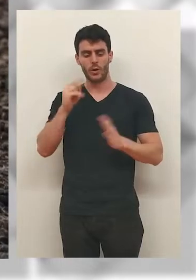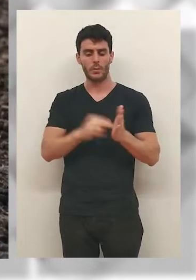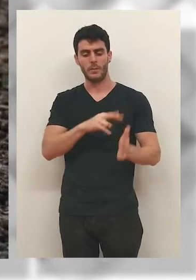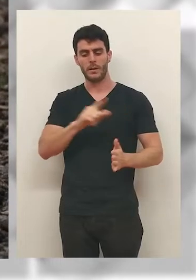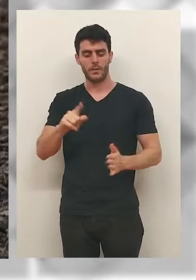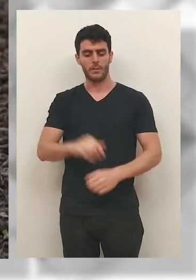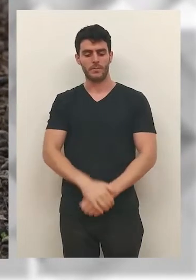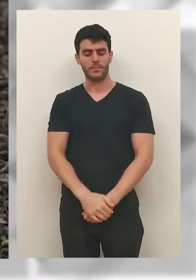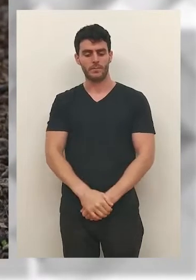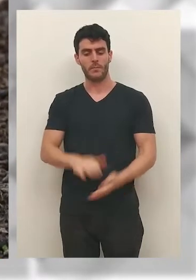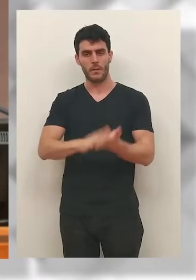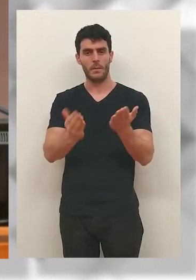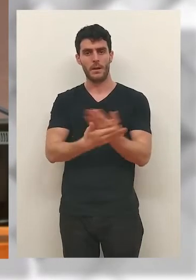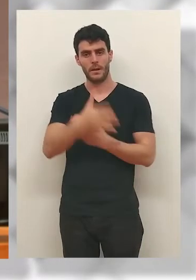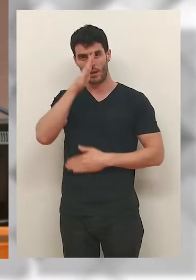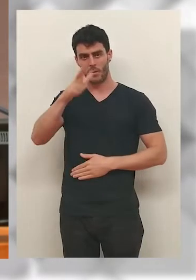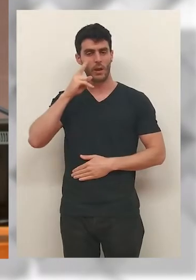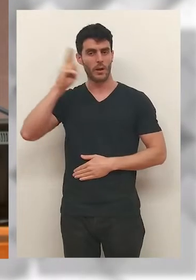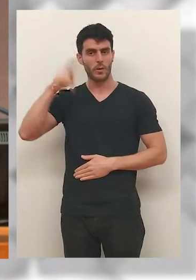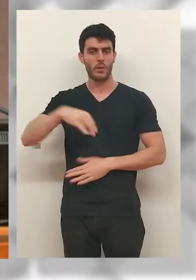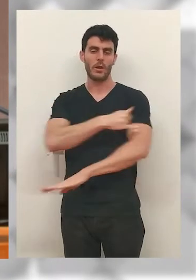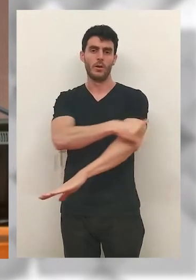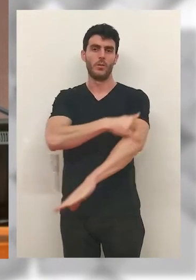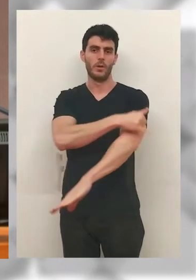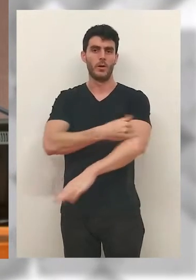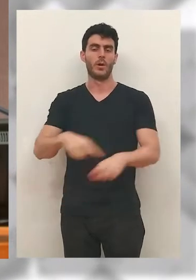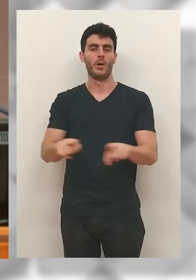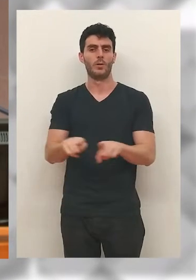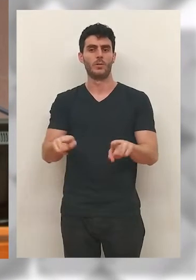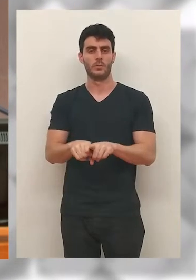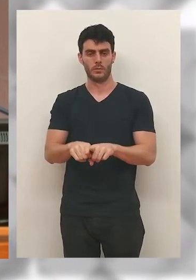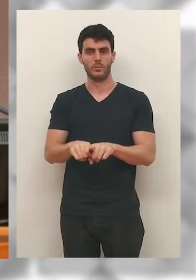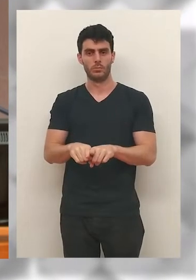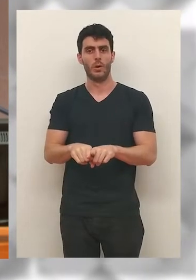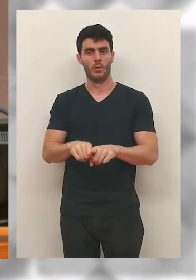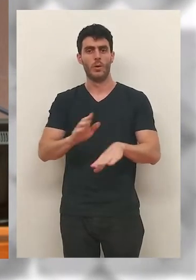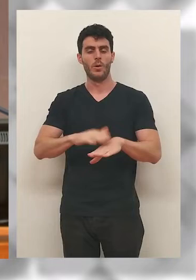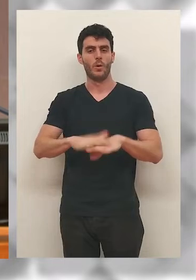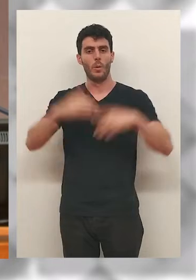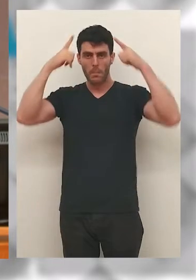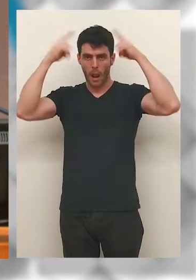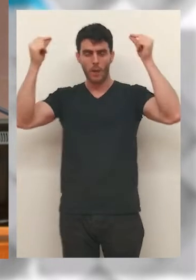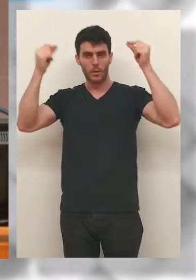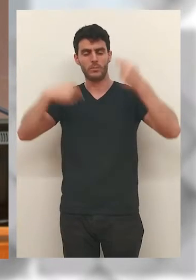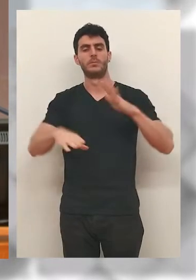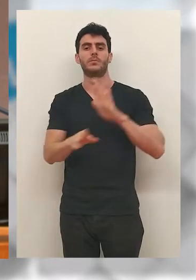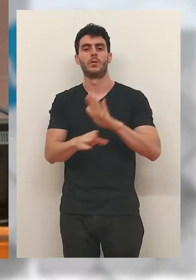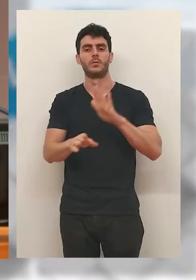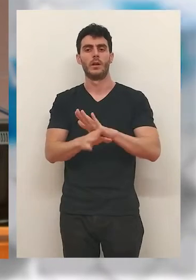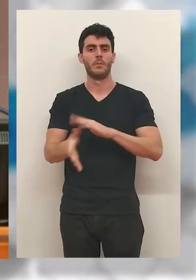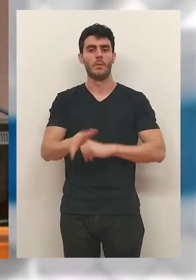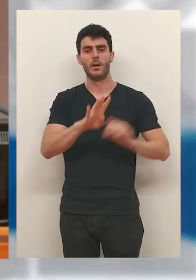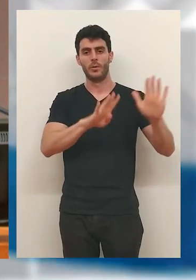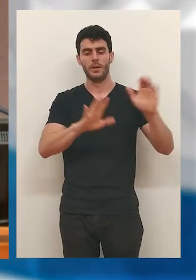en el año 2021. Los expedientes denunciados y reconocidos por el Gobierno de La Rioja como previnientes de lobo